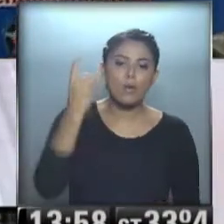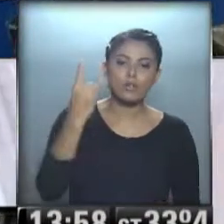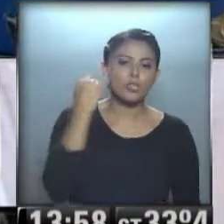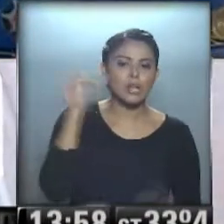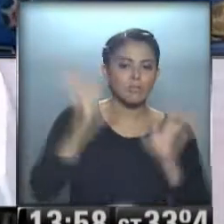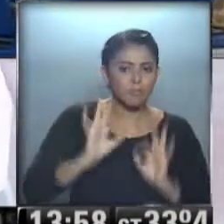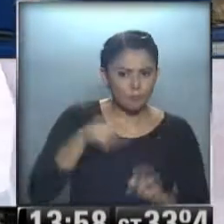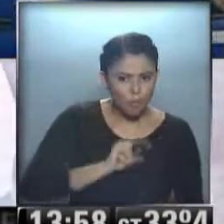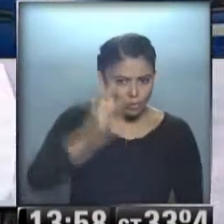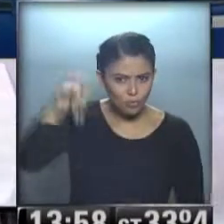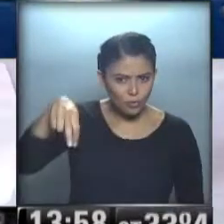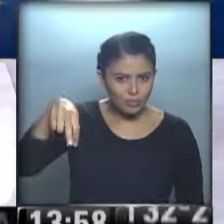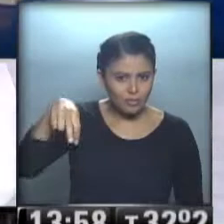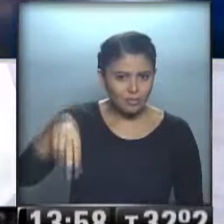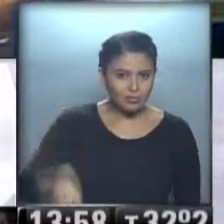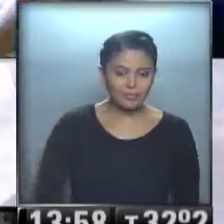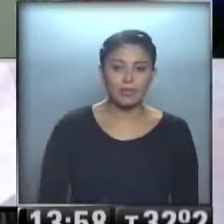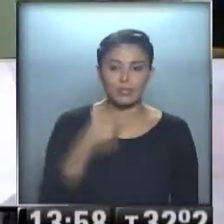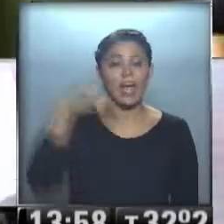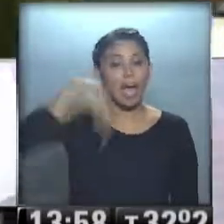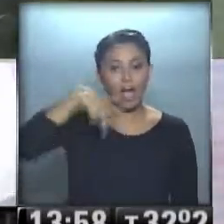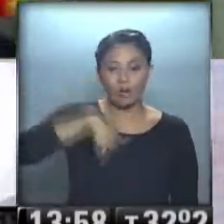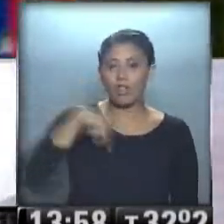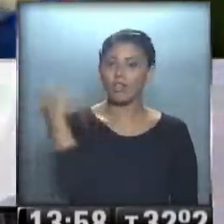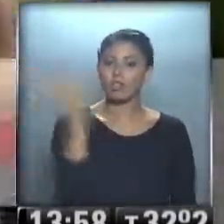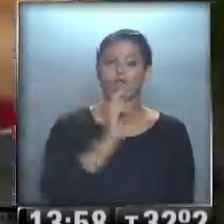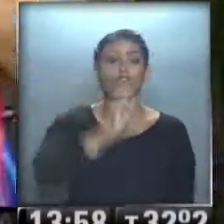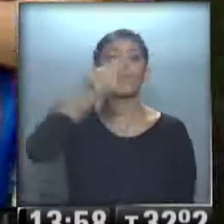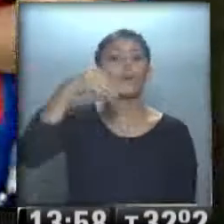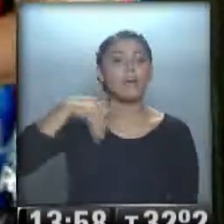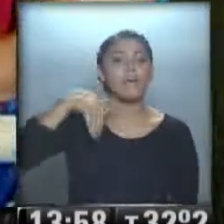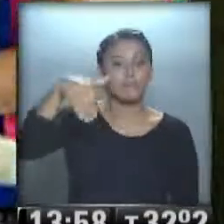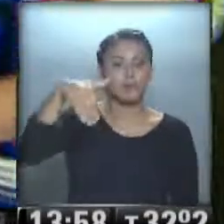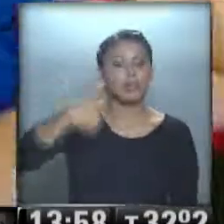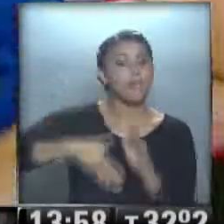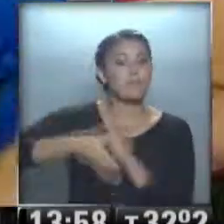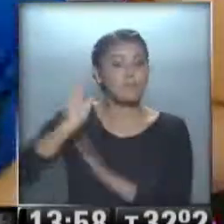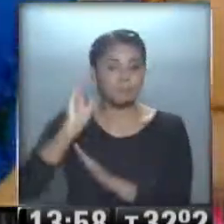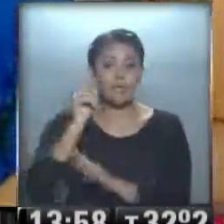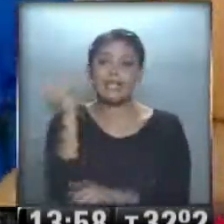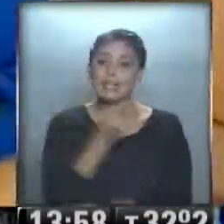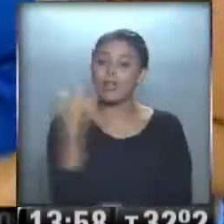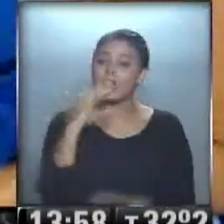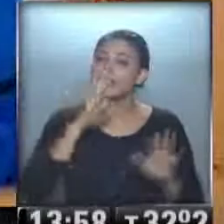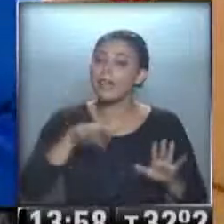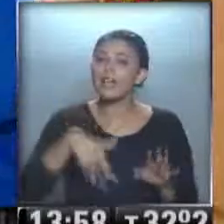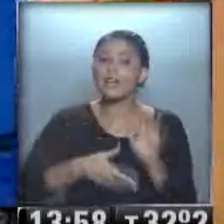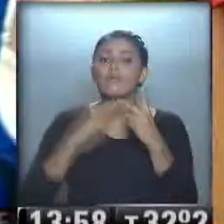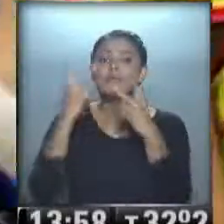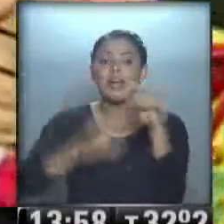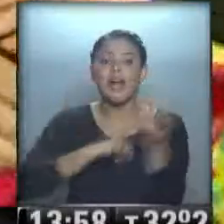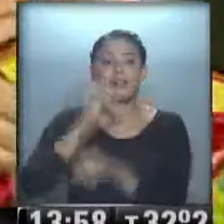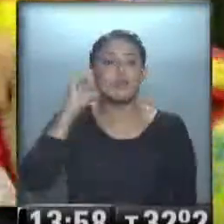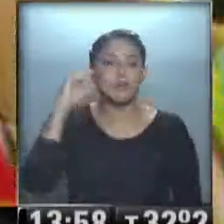lista, te está subiendo. Ya mismo, estamos subiendo porque el micro sale sin nosotros y no, y sin ellas, que van a Gualeguaychú,